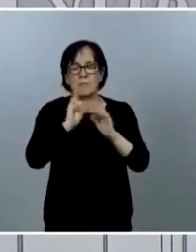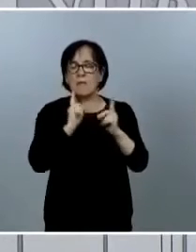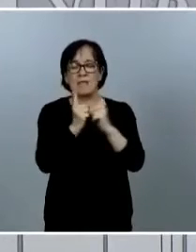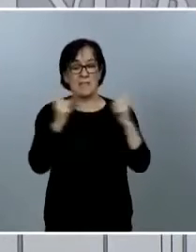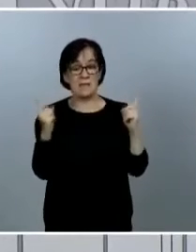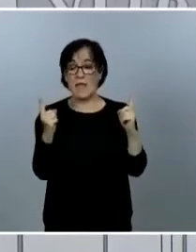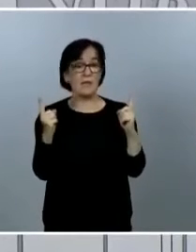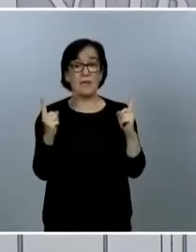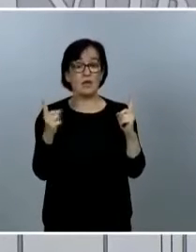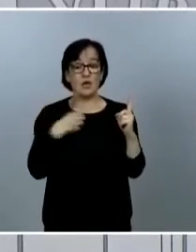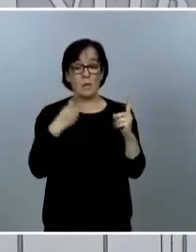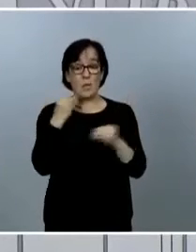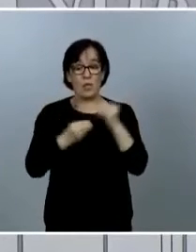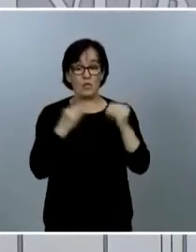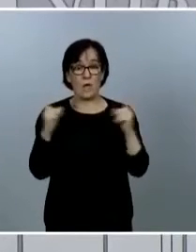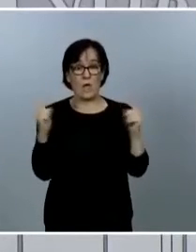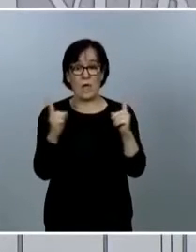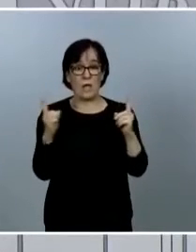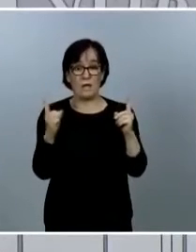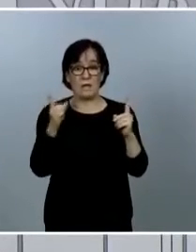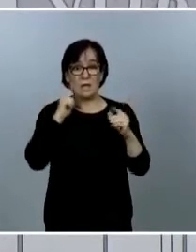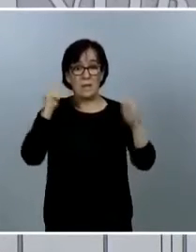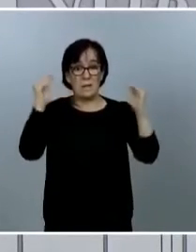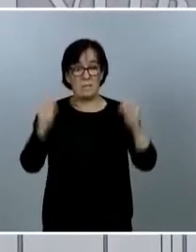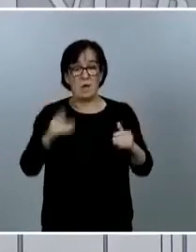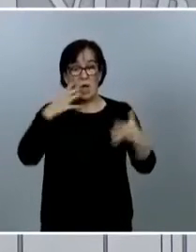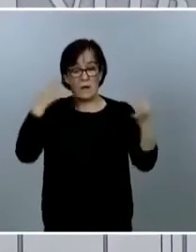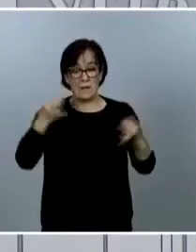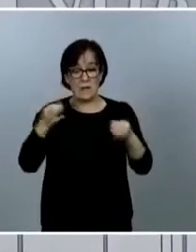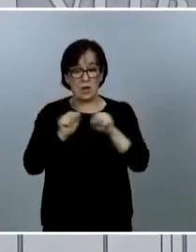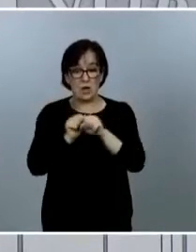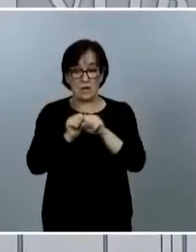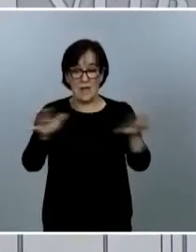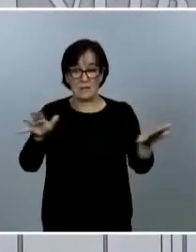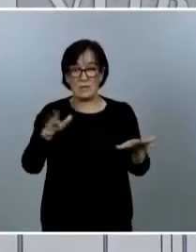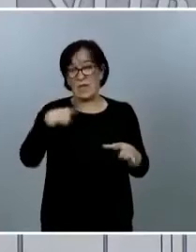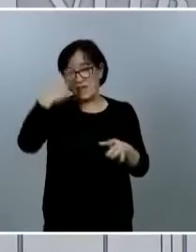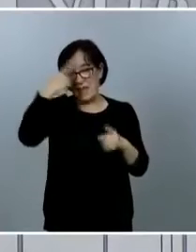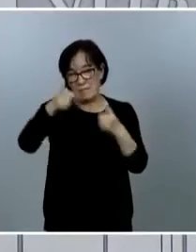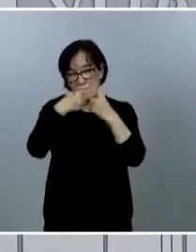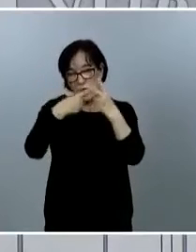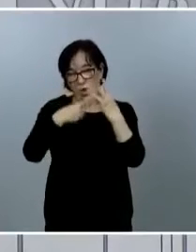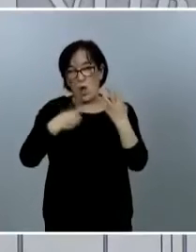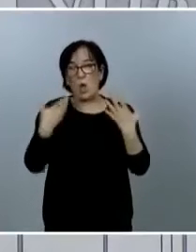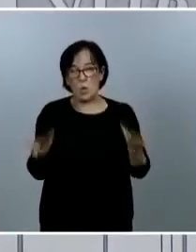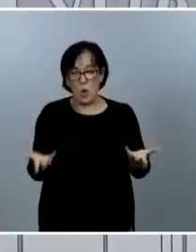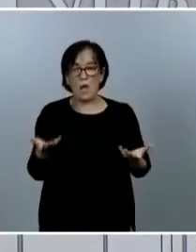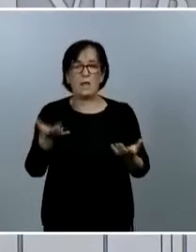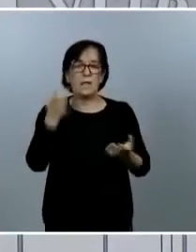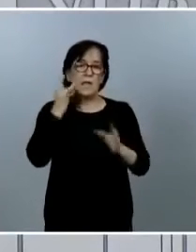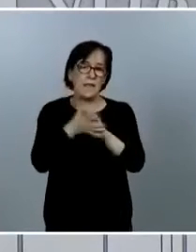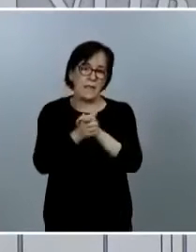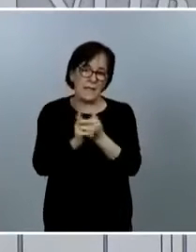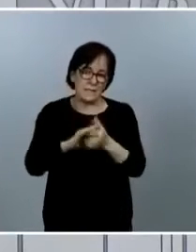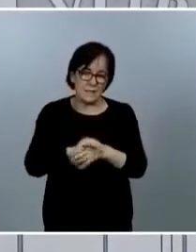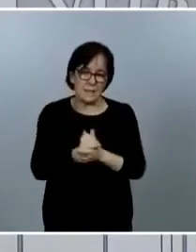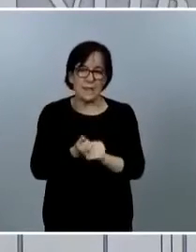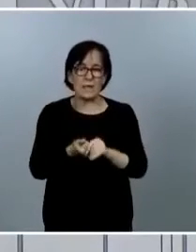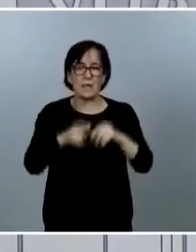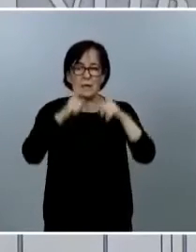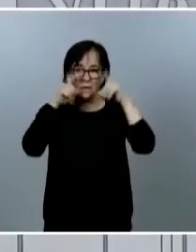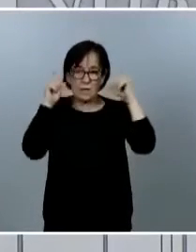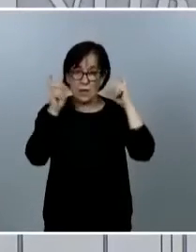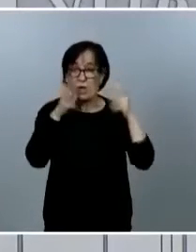utilizar medidas que reduzcan el riesgo de transmisión y todos sabemos cuáles son la higiene la etiqueta respiratoria y cuando no se pueden